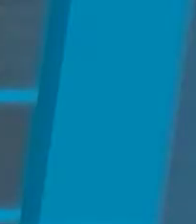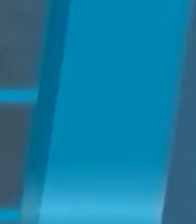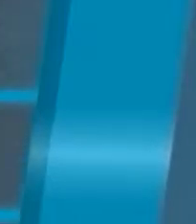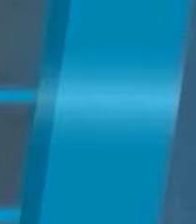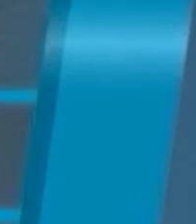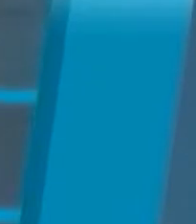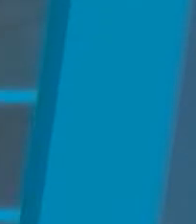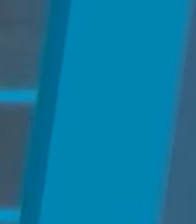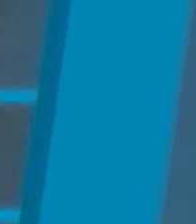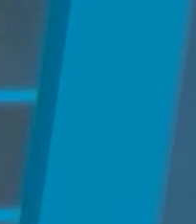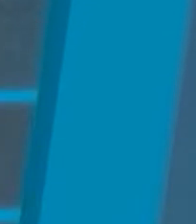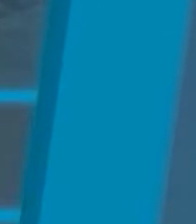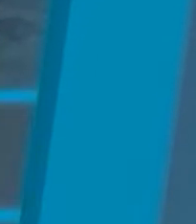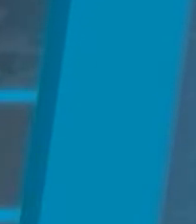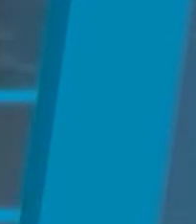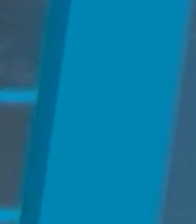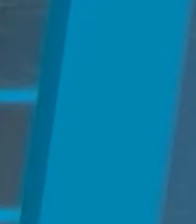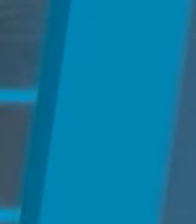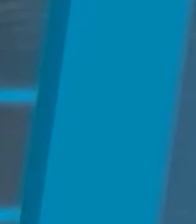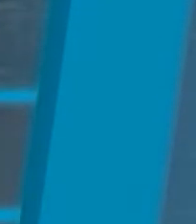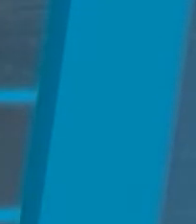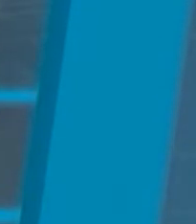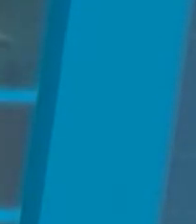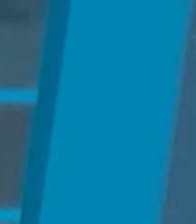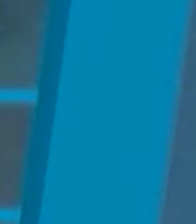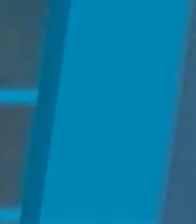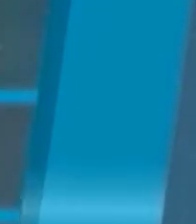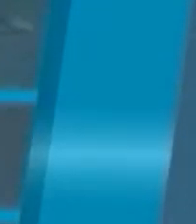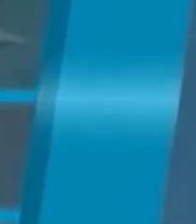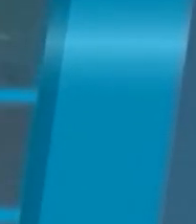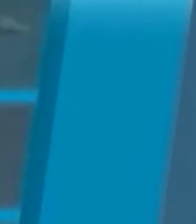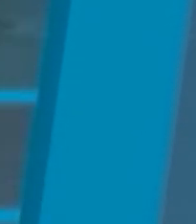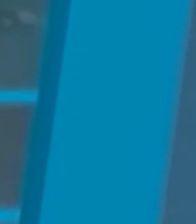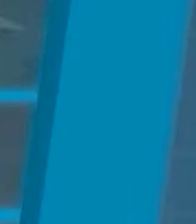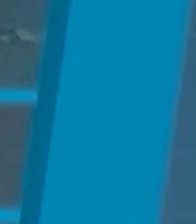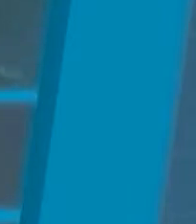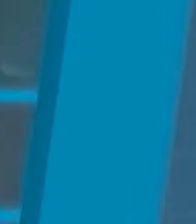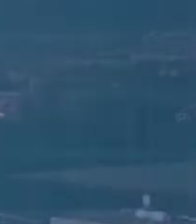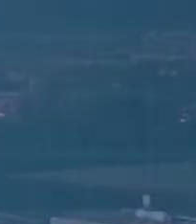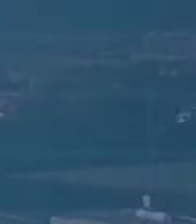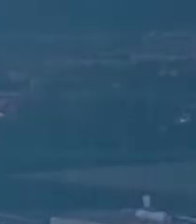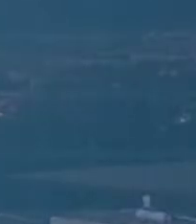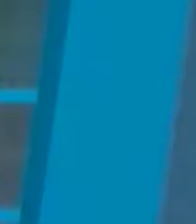Imposible reparar daños causados por el paso del huracán hora sin el apoyo de la Federación.